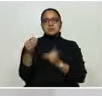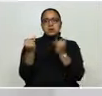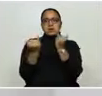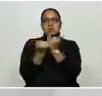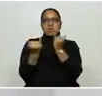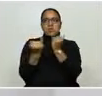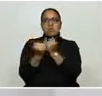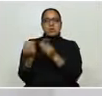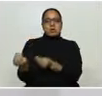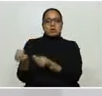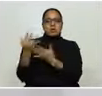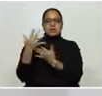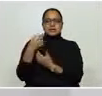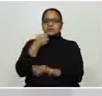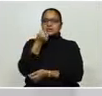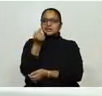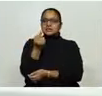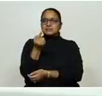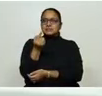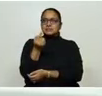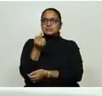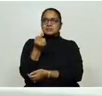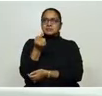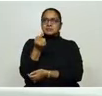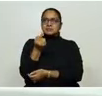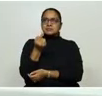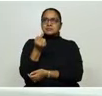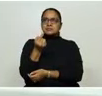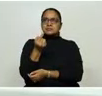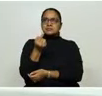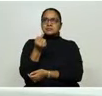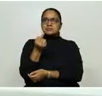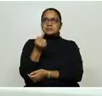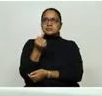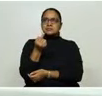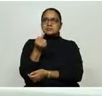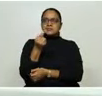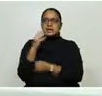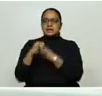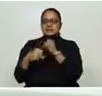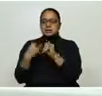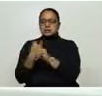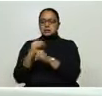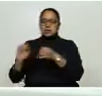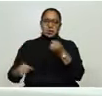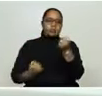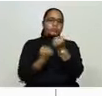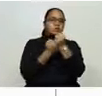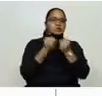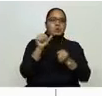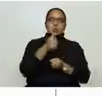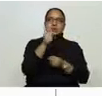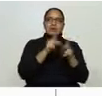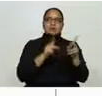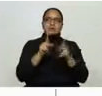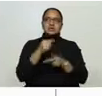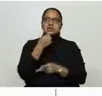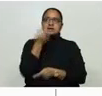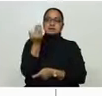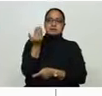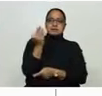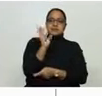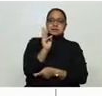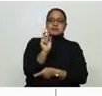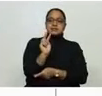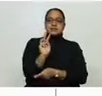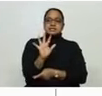por un epidemiólogo nacional, el doctor Homer Mejía, trabajó con otro colega internacional que lo apoyó, y tuvimos estos mismos resultados, parecidos, muy